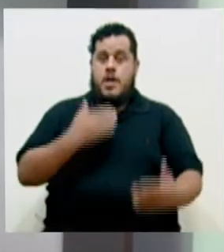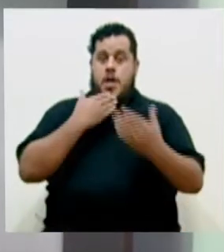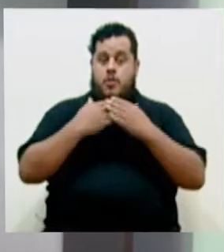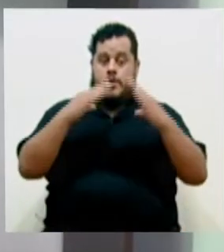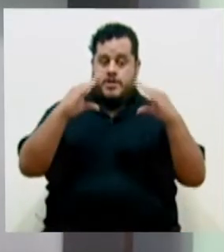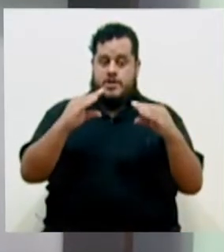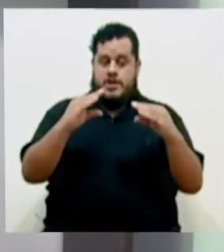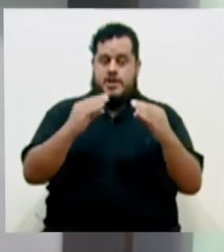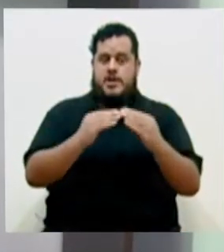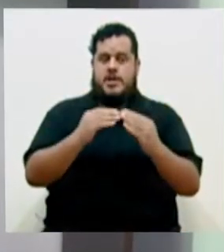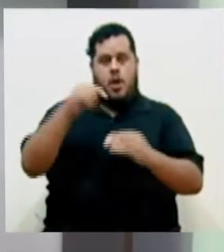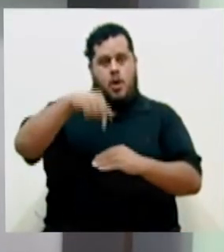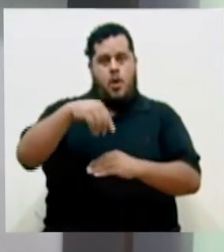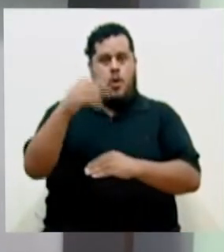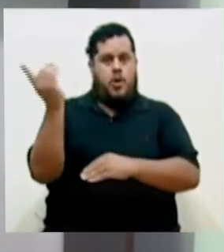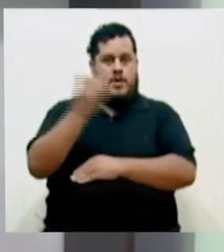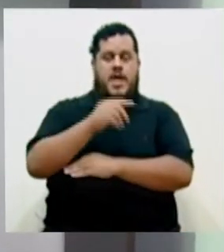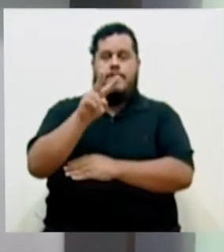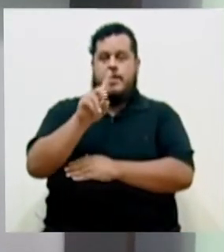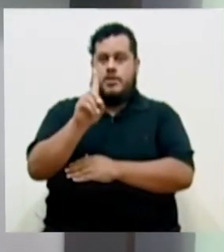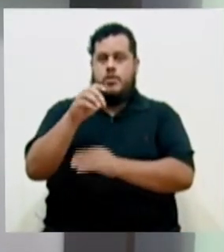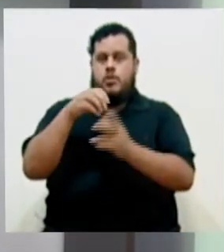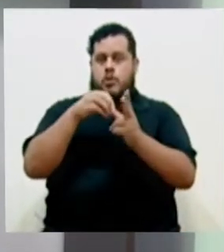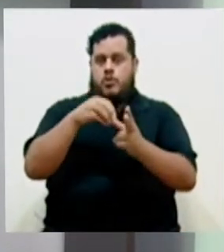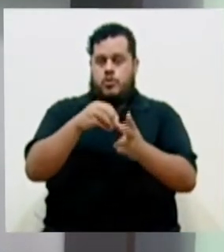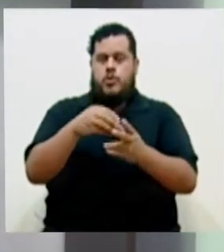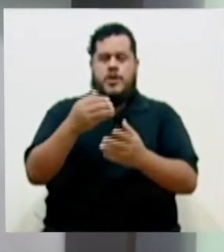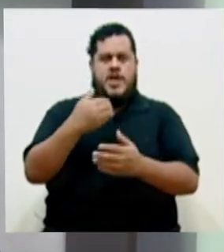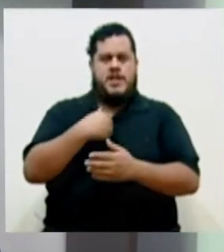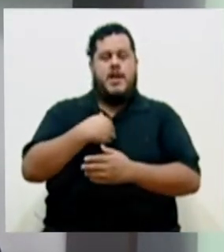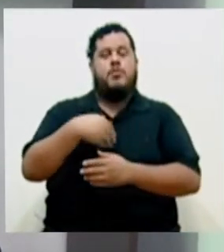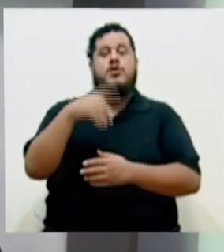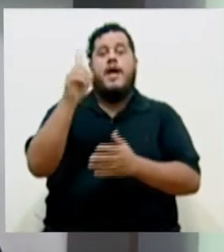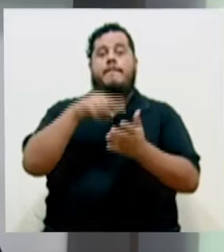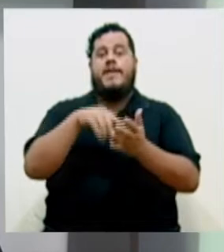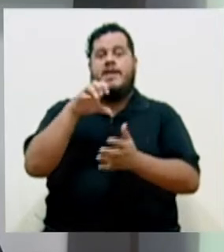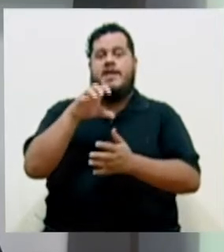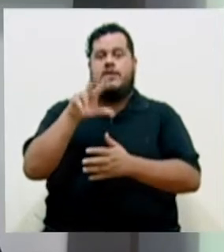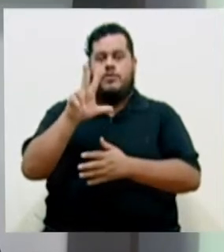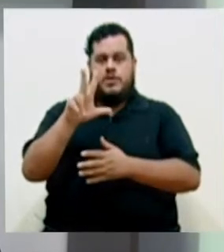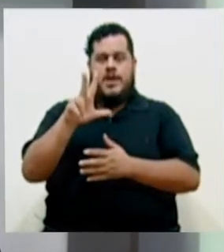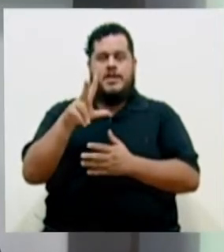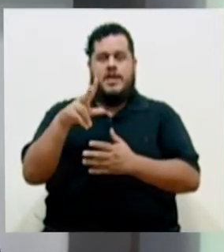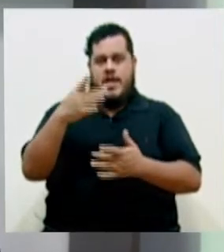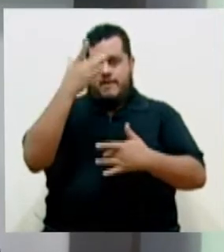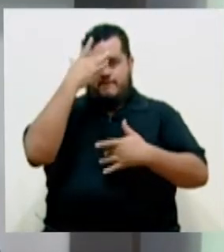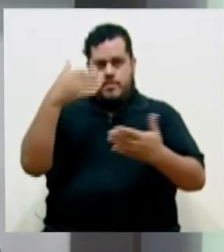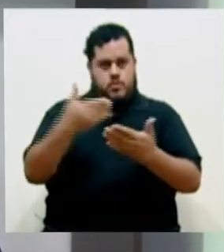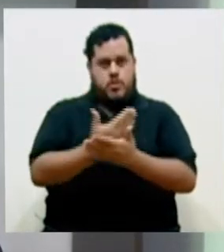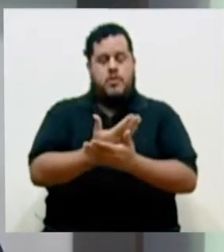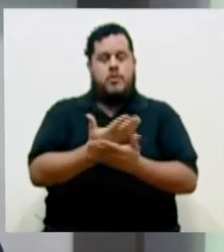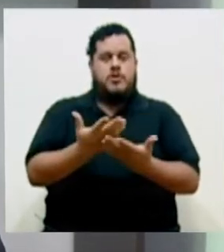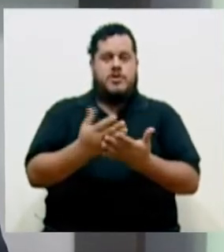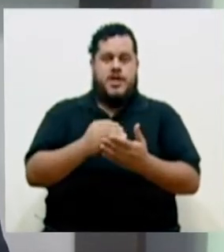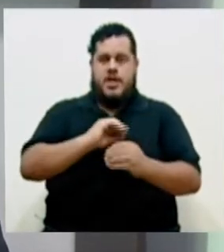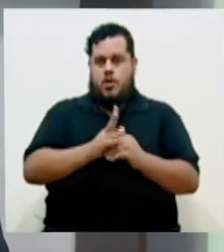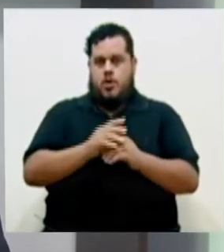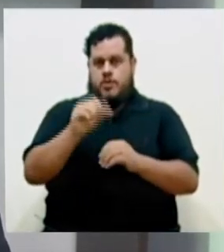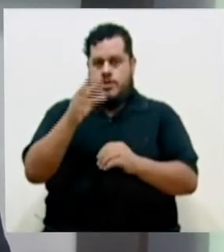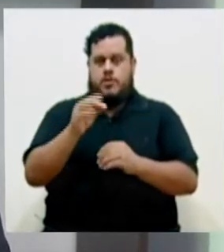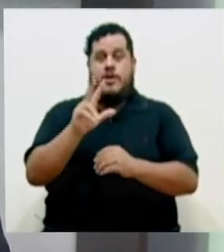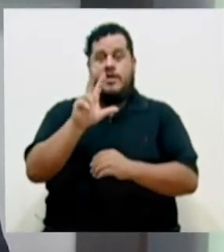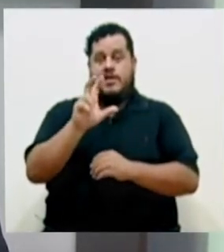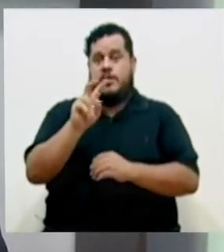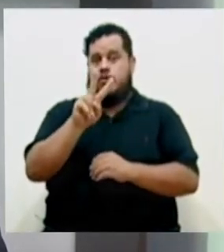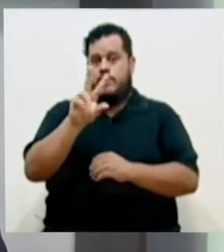Buenas tardes. Al ser 21 de octubre, el país registra 1,503 casos nuevos de COVID-19, de los